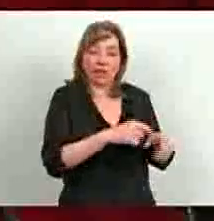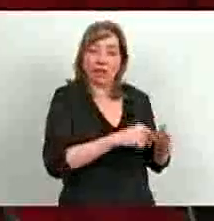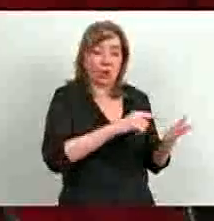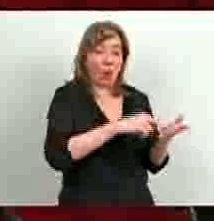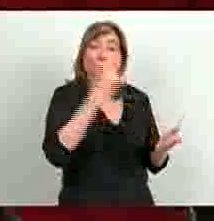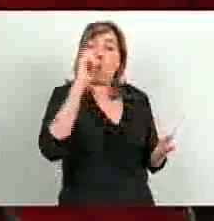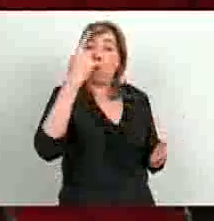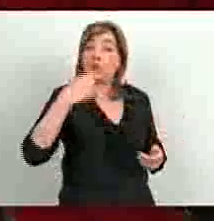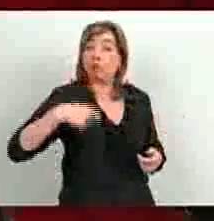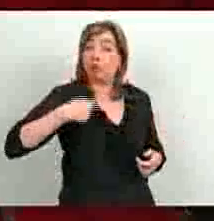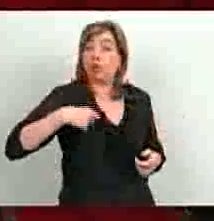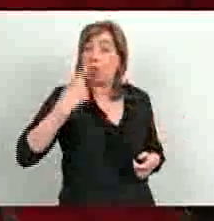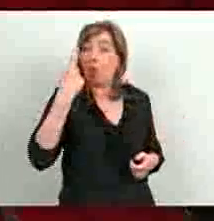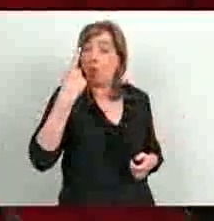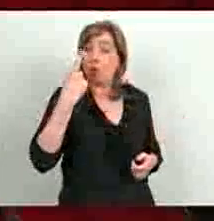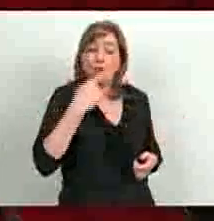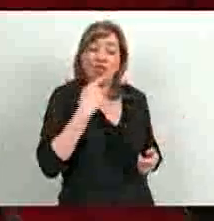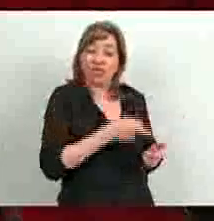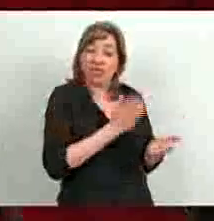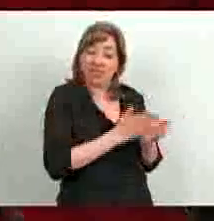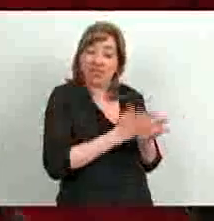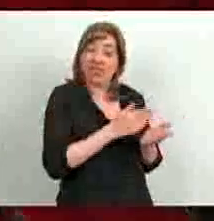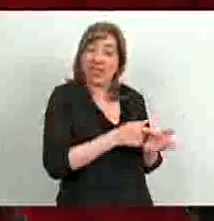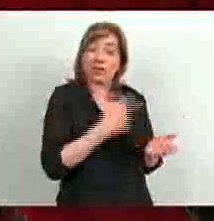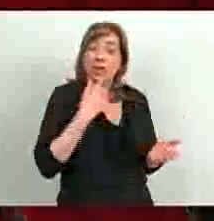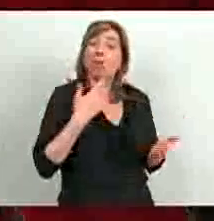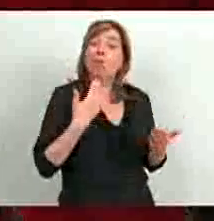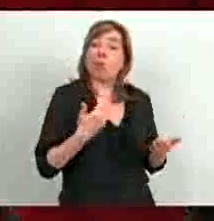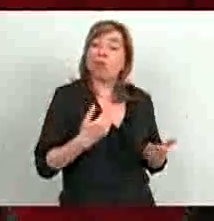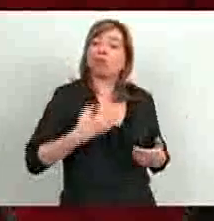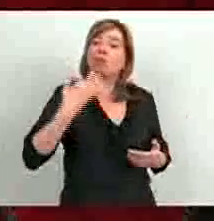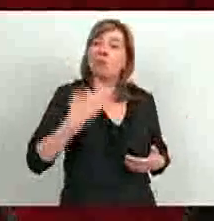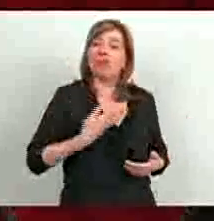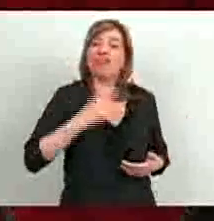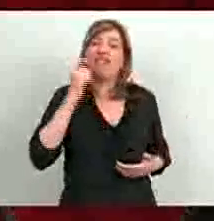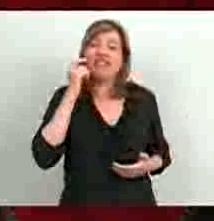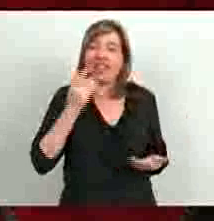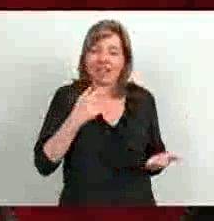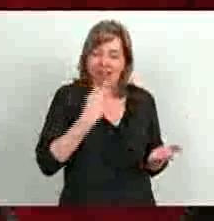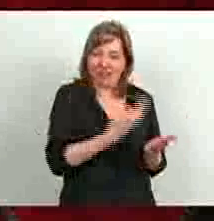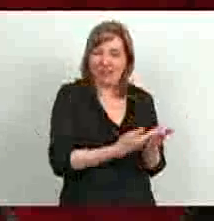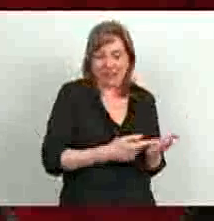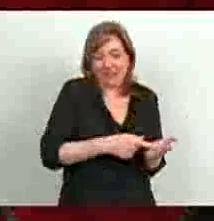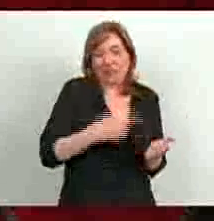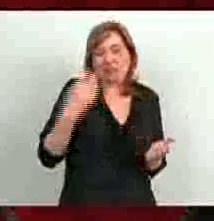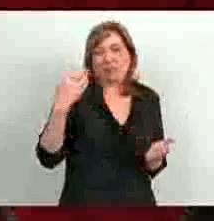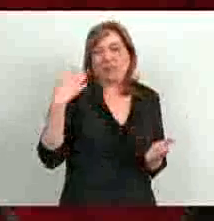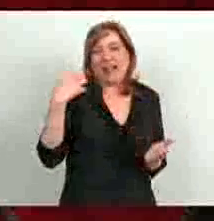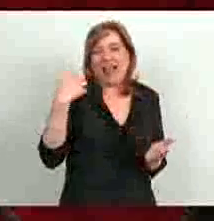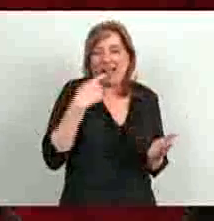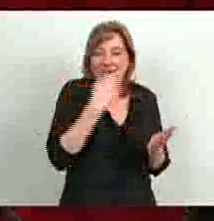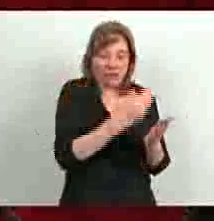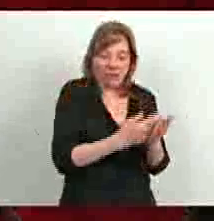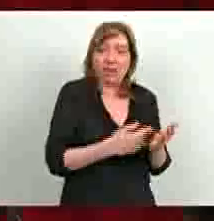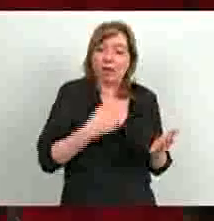un solo socio. Se dice que los derechos deben ejercerse de buena fe. Esto es un principio general. Se